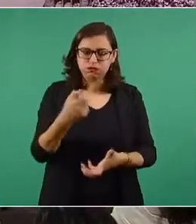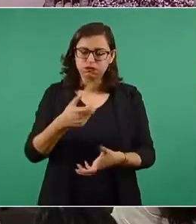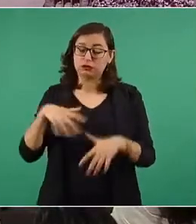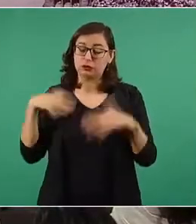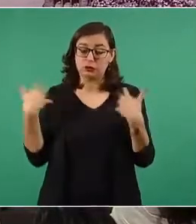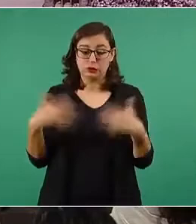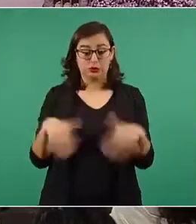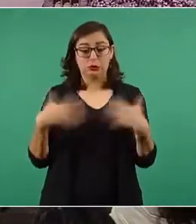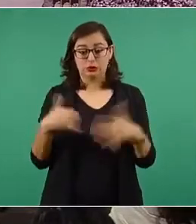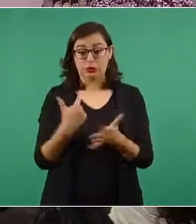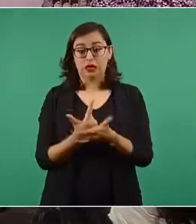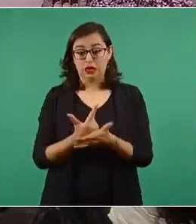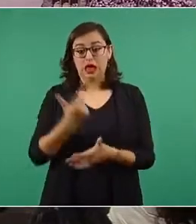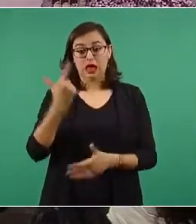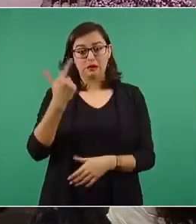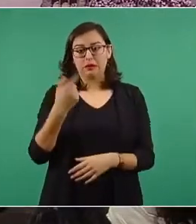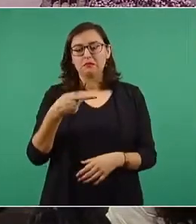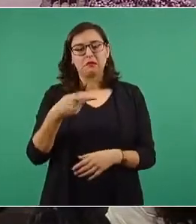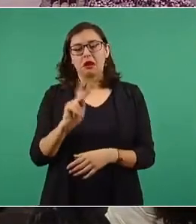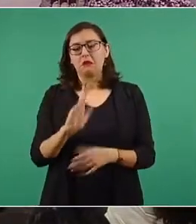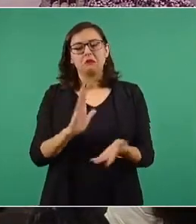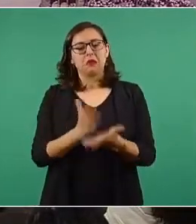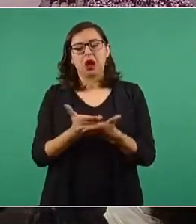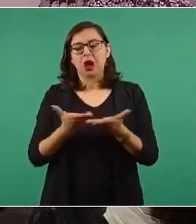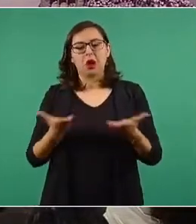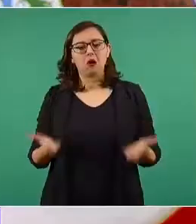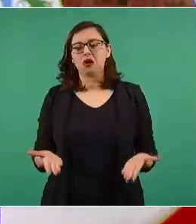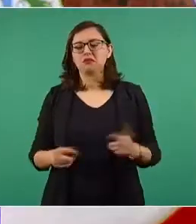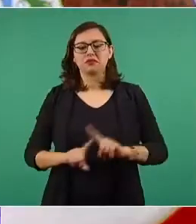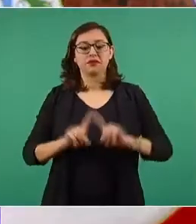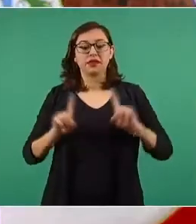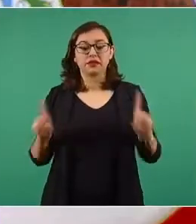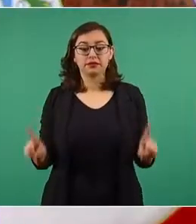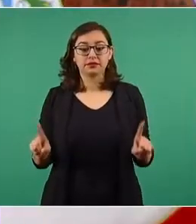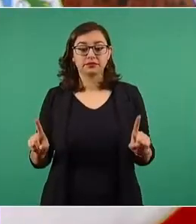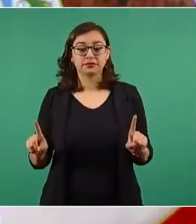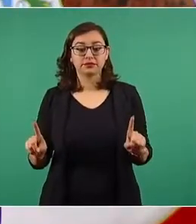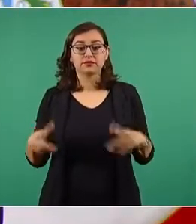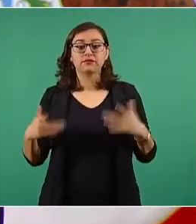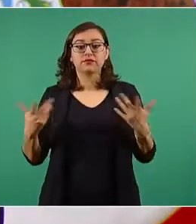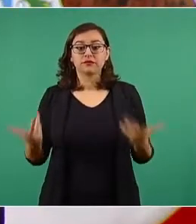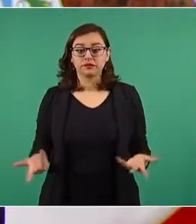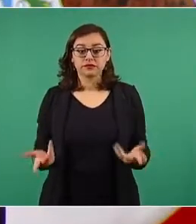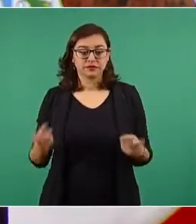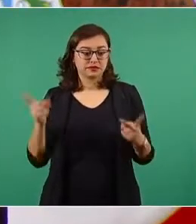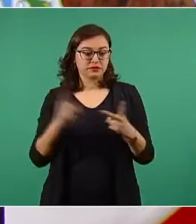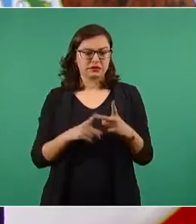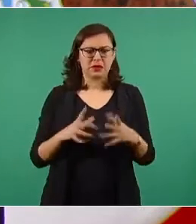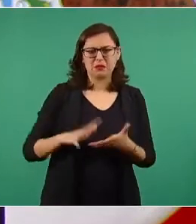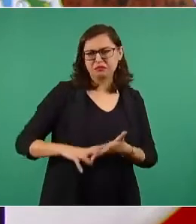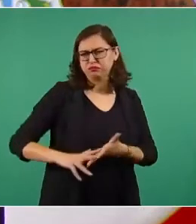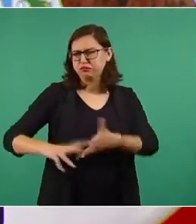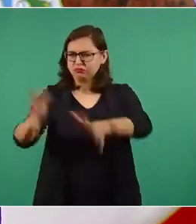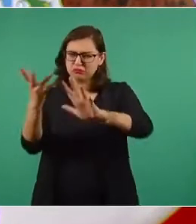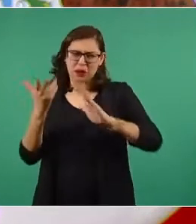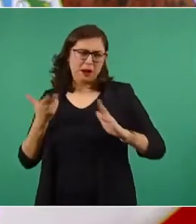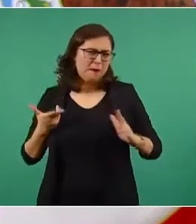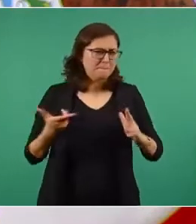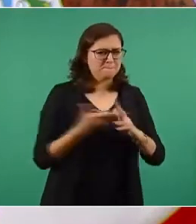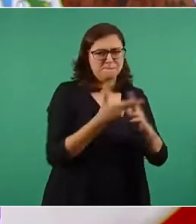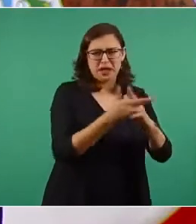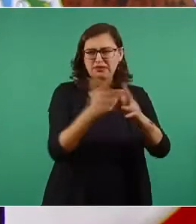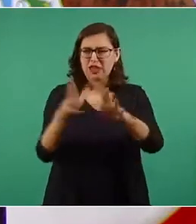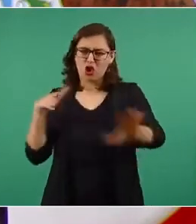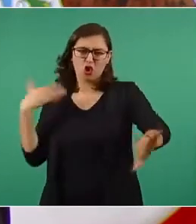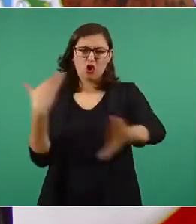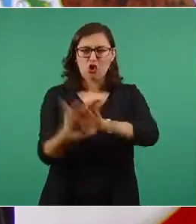Además, no hubo masacres, no se desató la violencia contra los